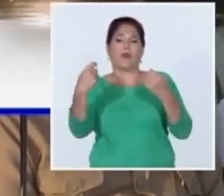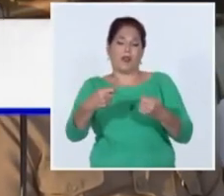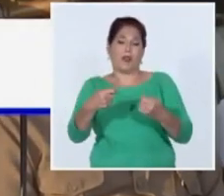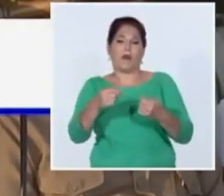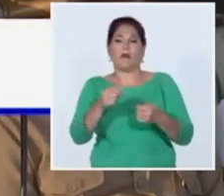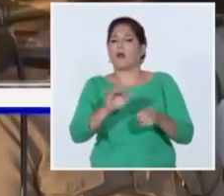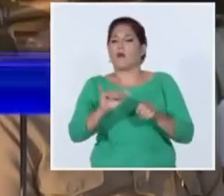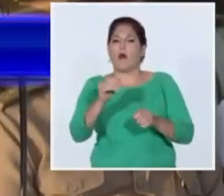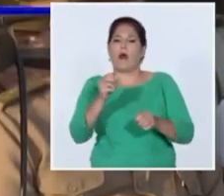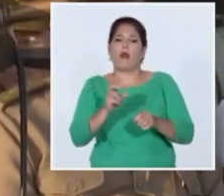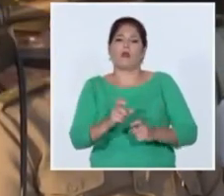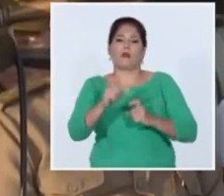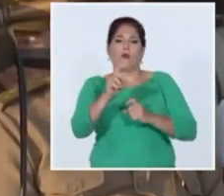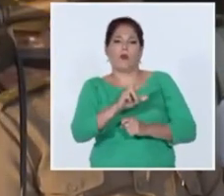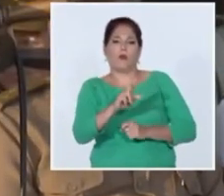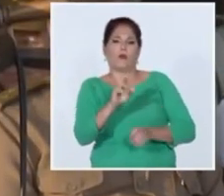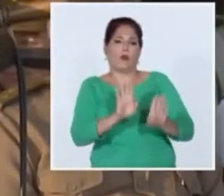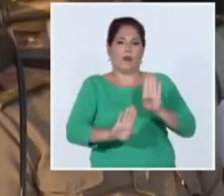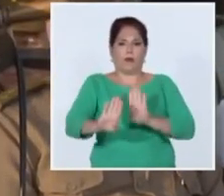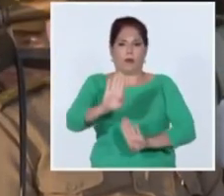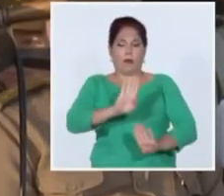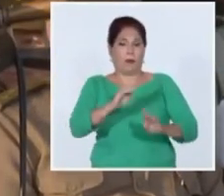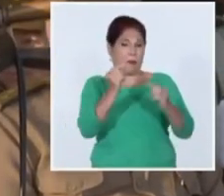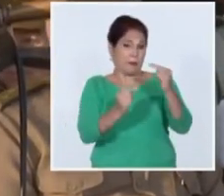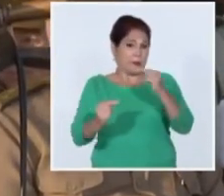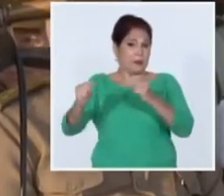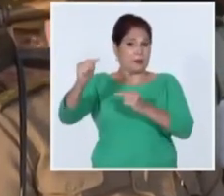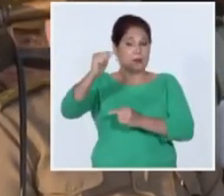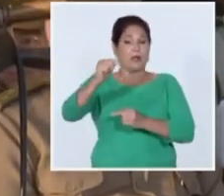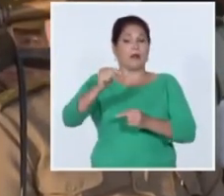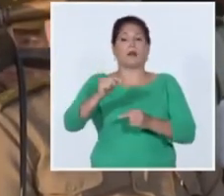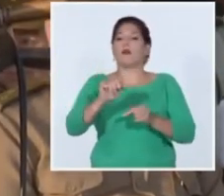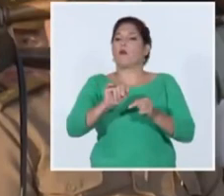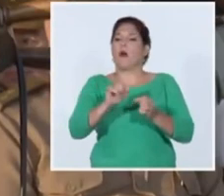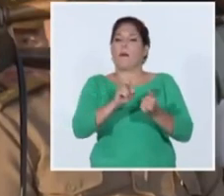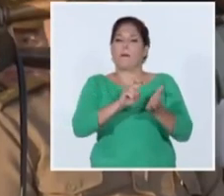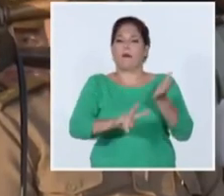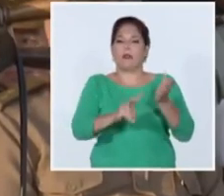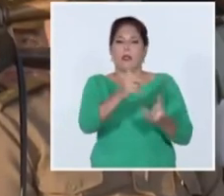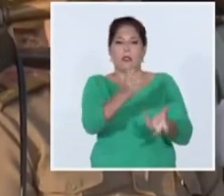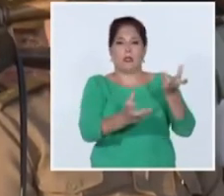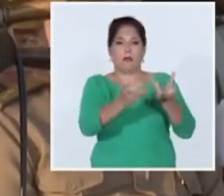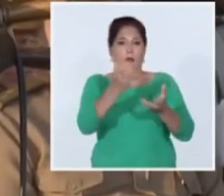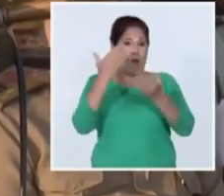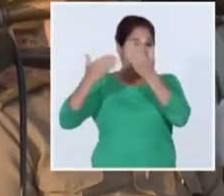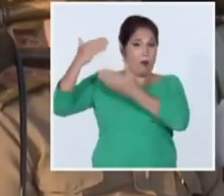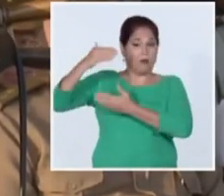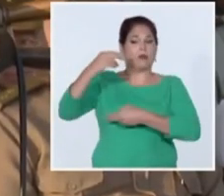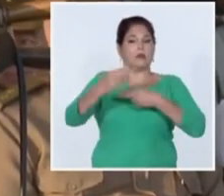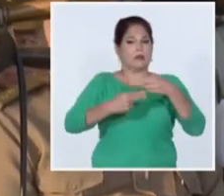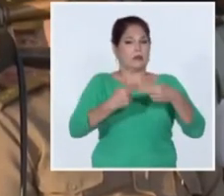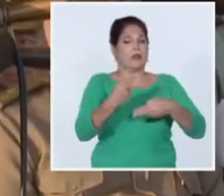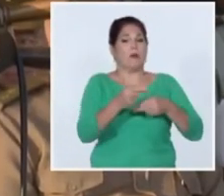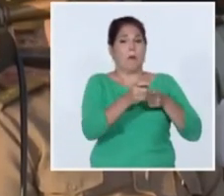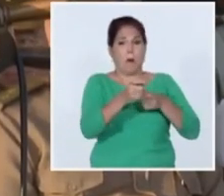y a los protagonistas de las acciones de Cienfuegos muchos de los cuales